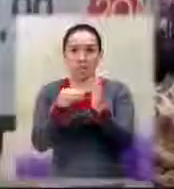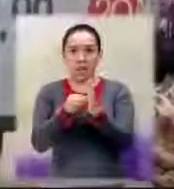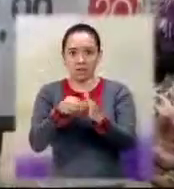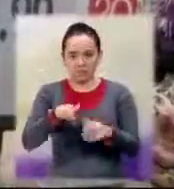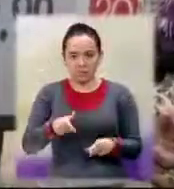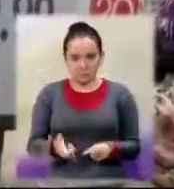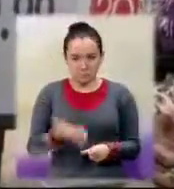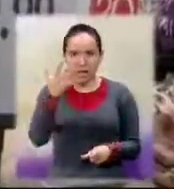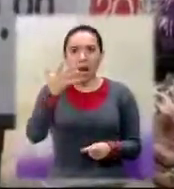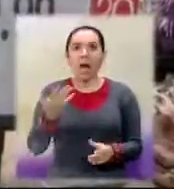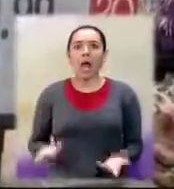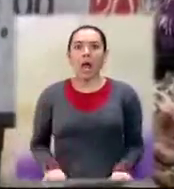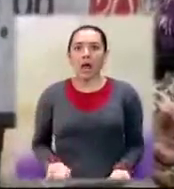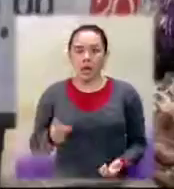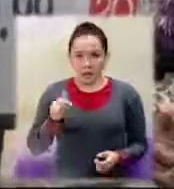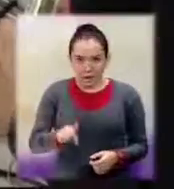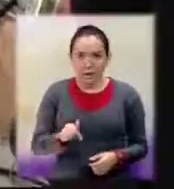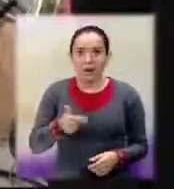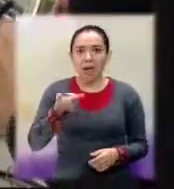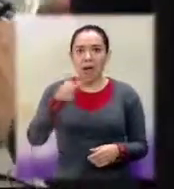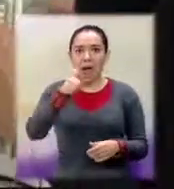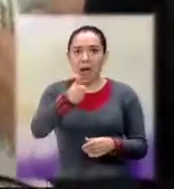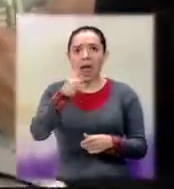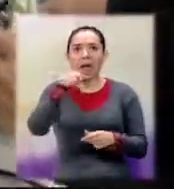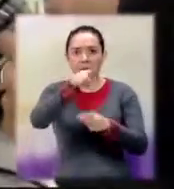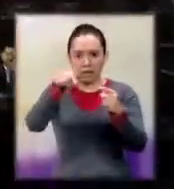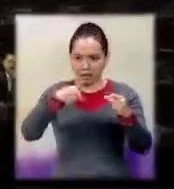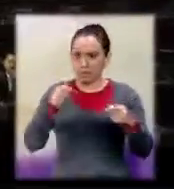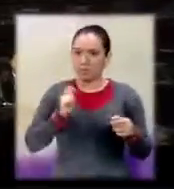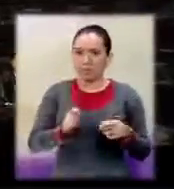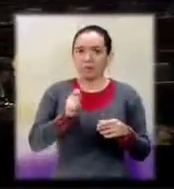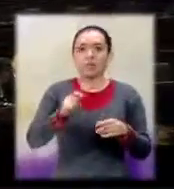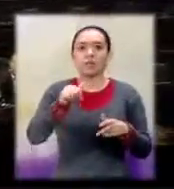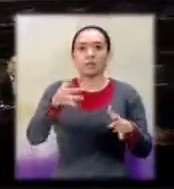O sea, más que su aguinando. Y el mío juntos.